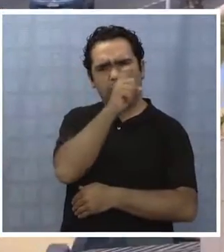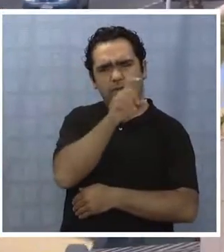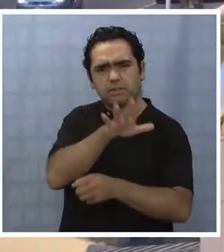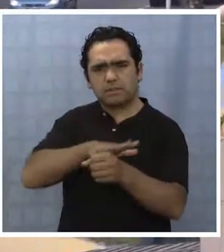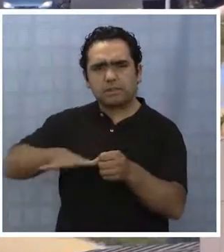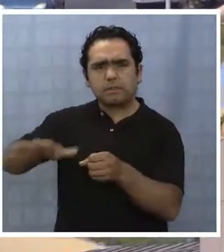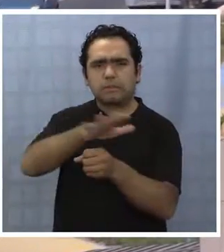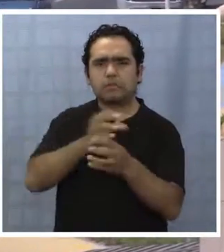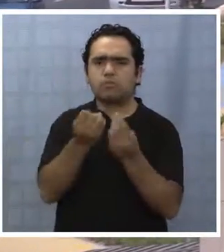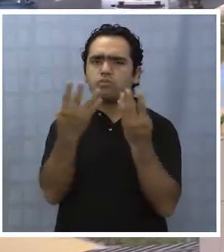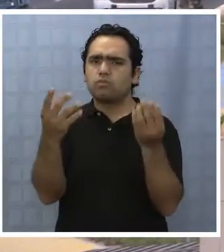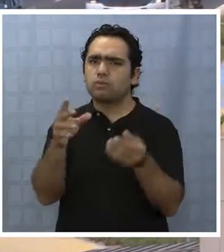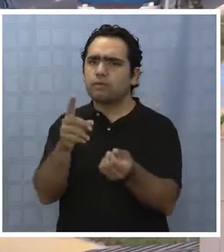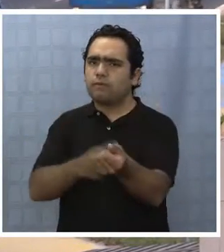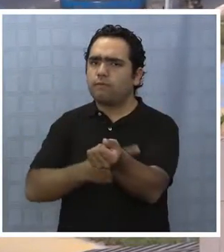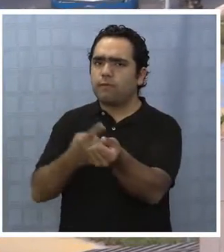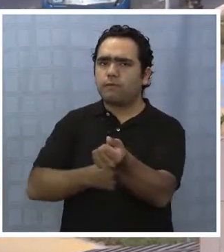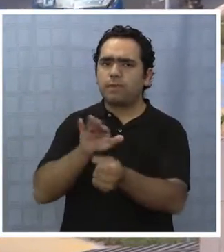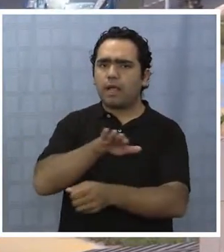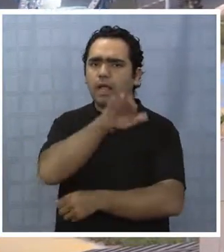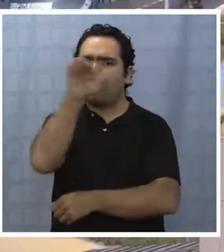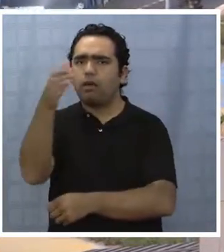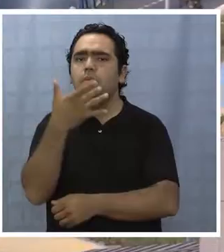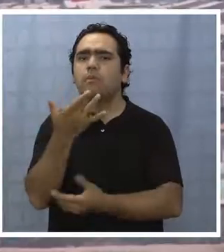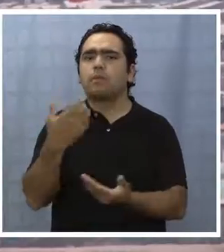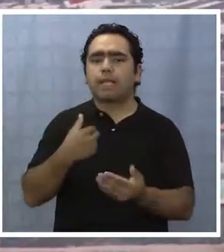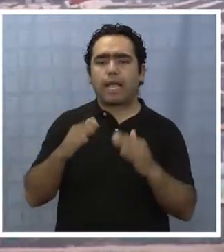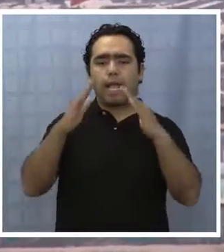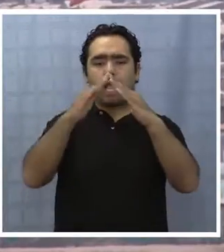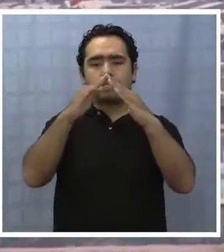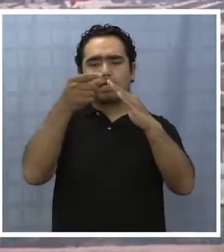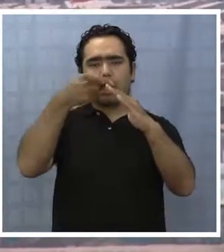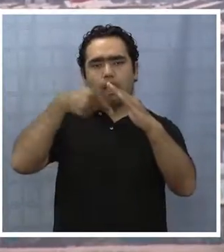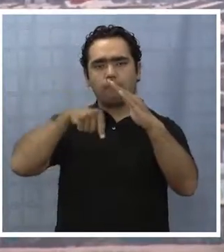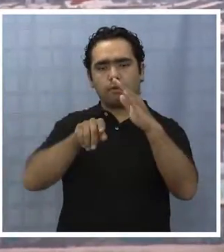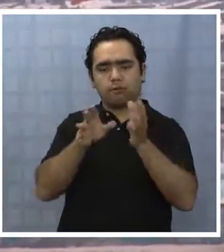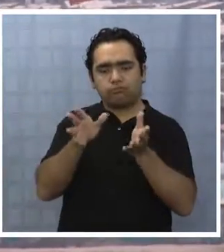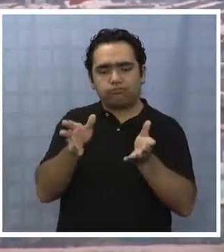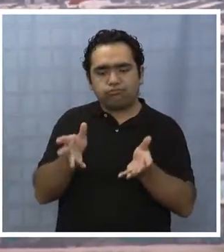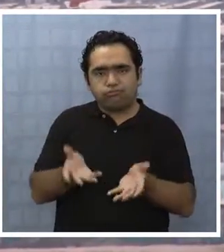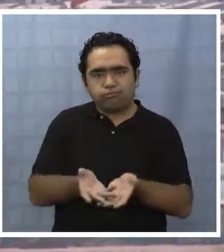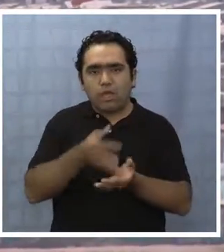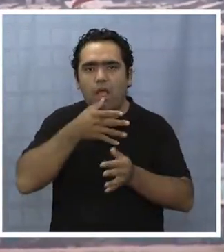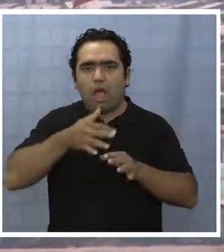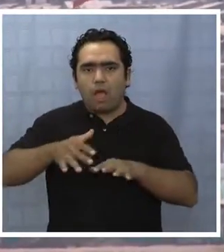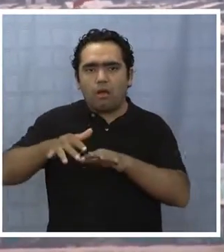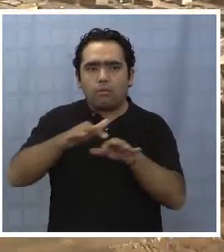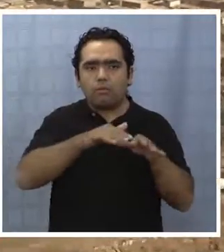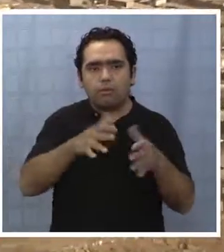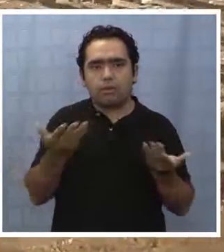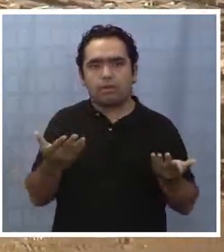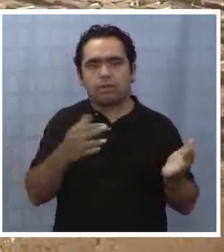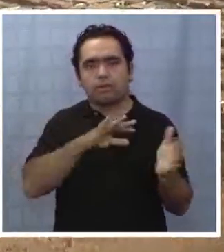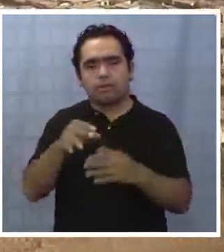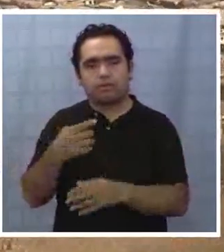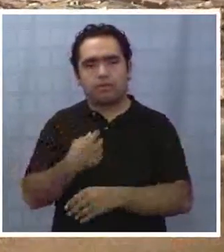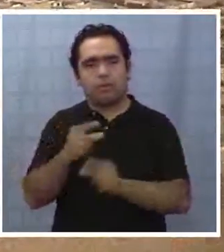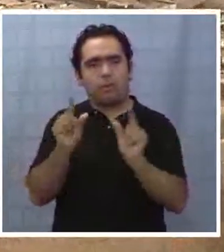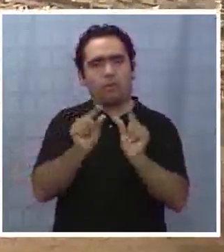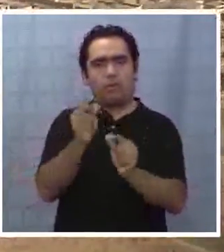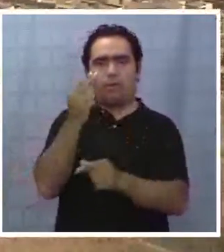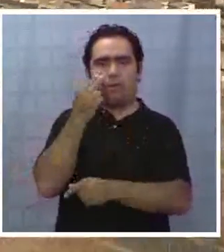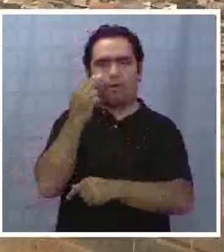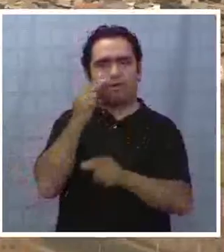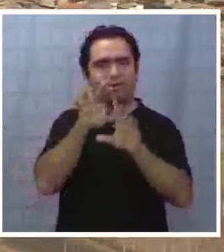centenares de familias en alto auspicio, con los sucabones bajo sus casas, lo que según el ministro es un fenómeno muy poco conocido